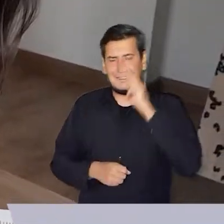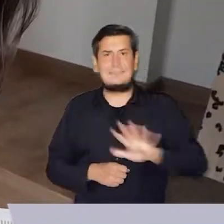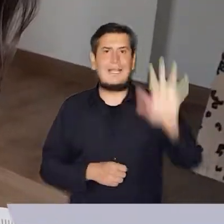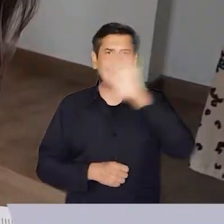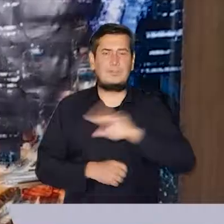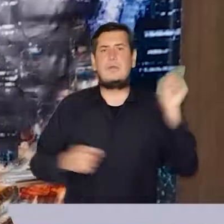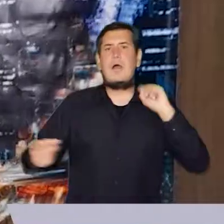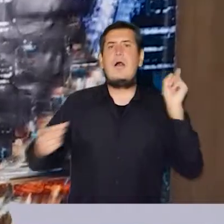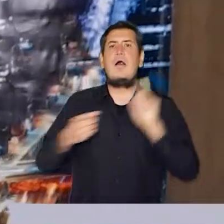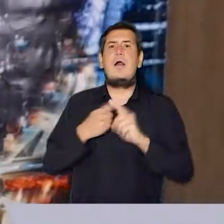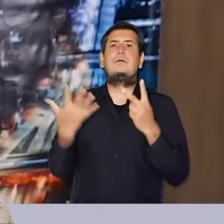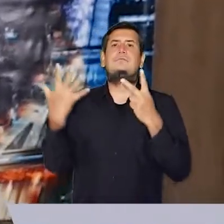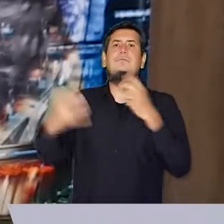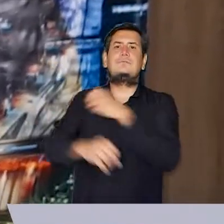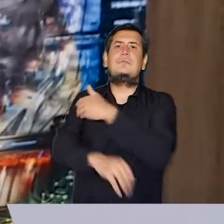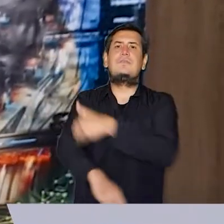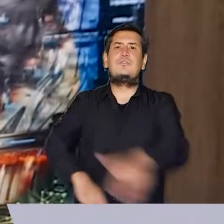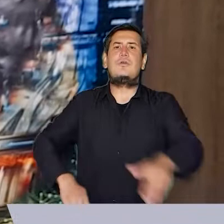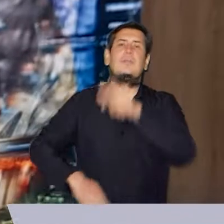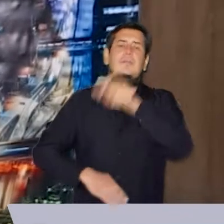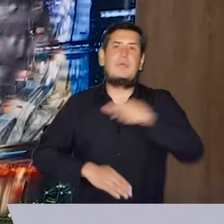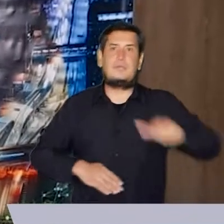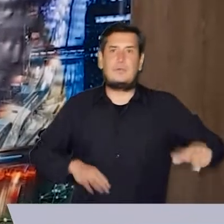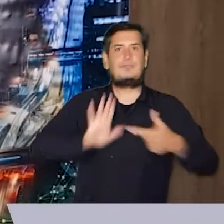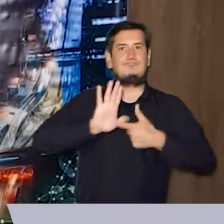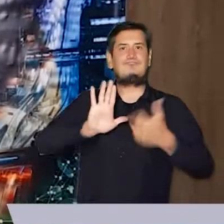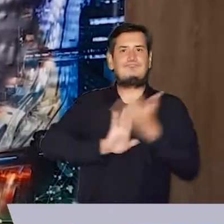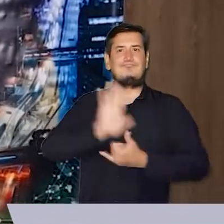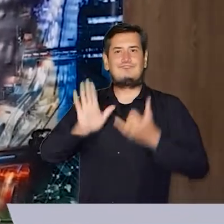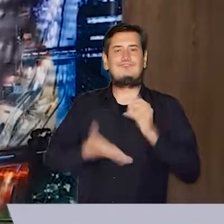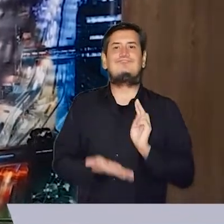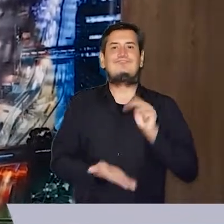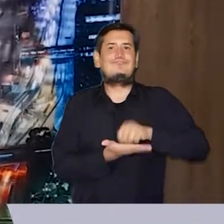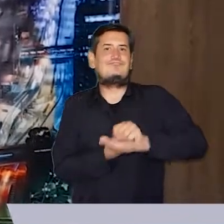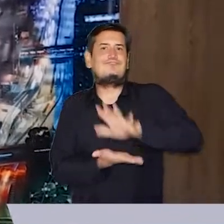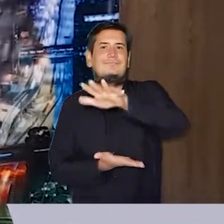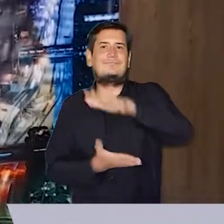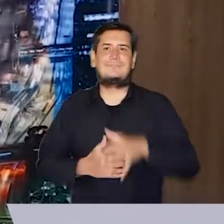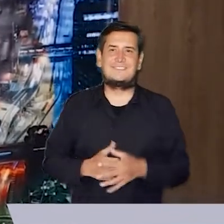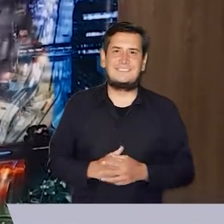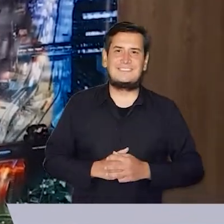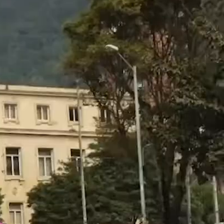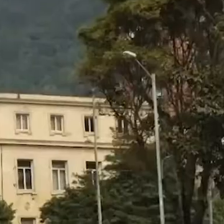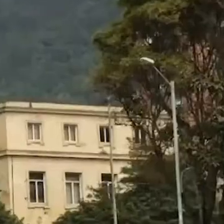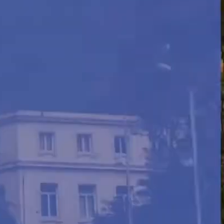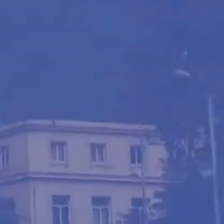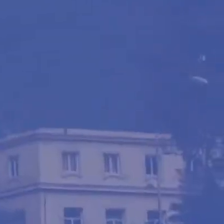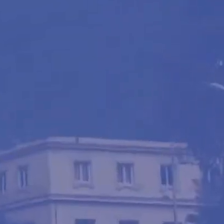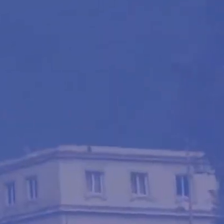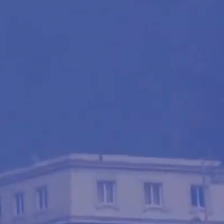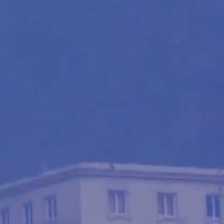e internacional a ser el primer destino con más de 7 millones de habitantes en implementar el modelo DTI.